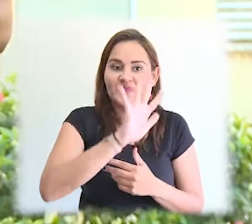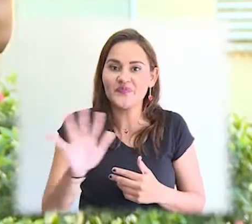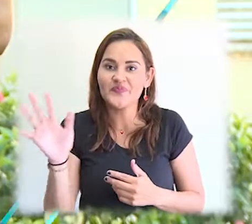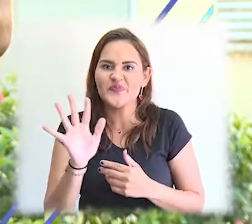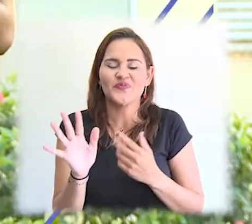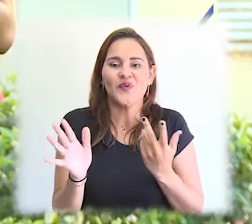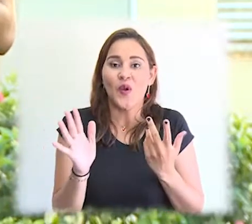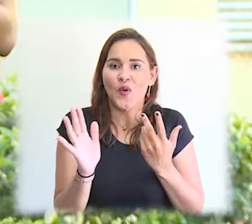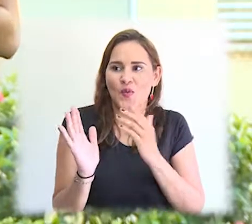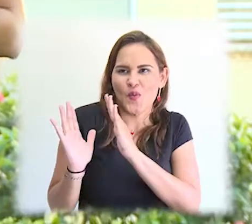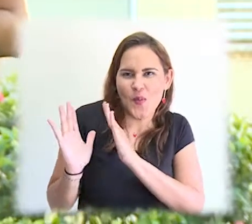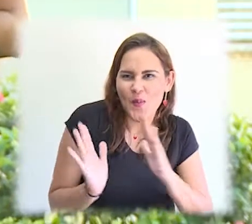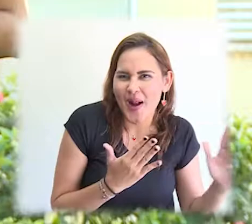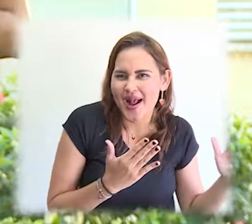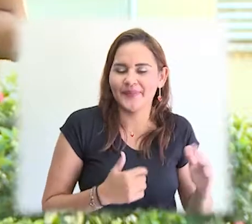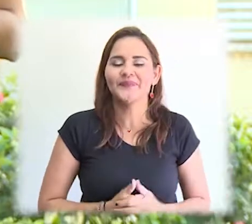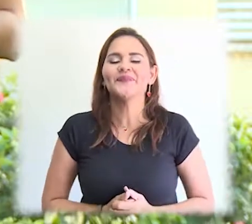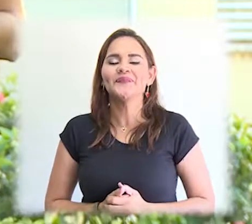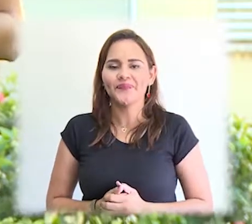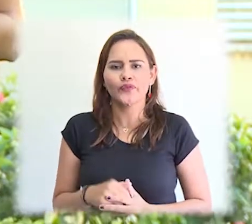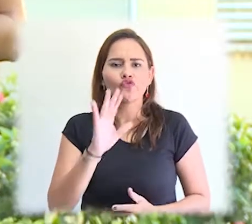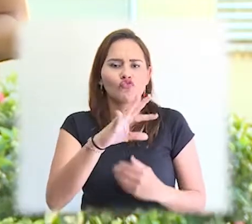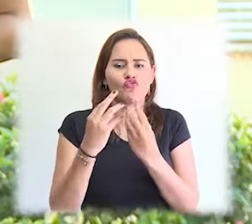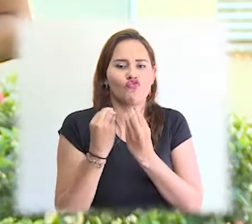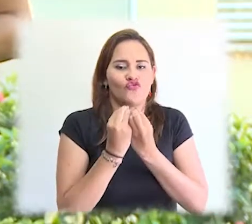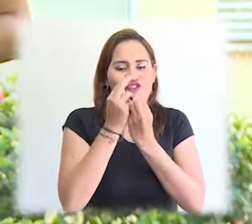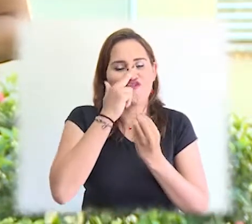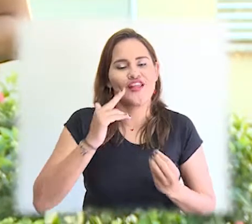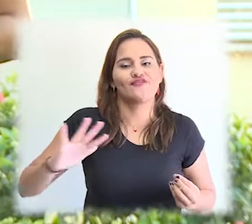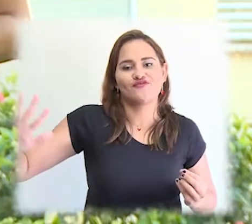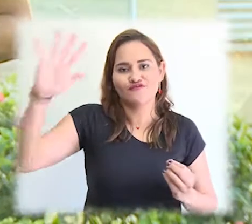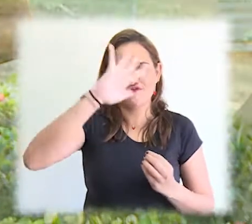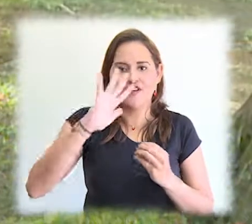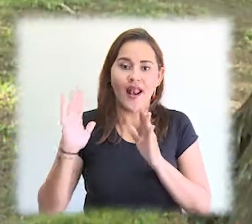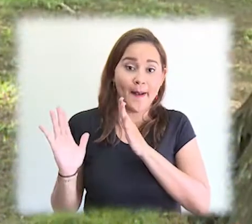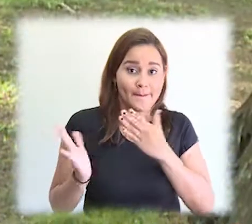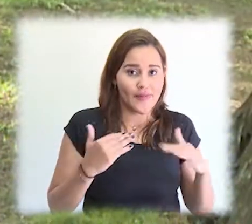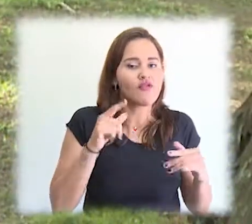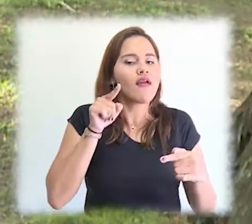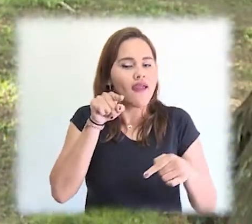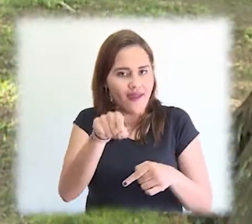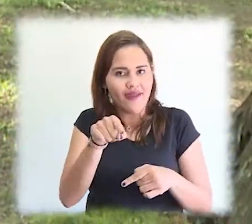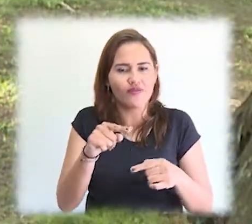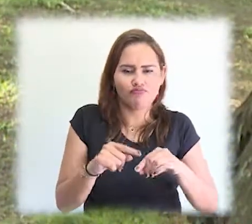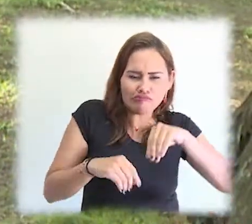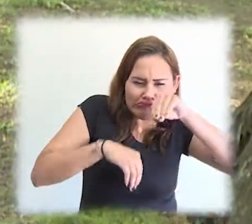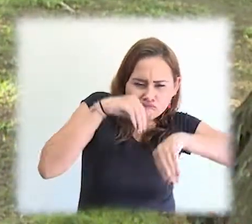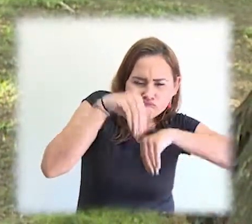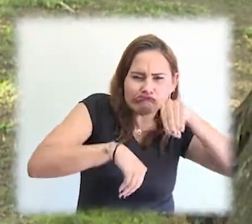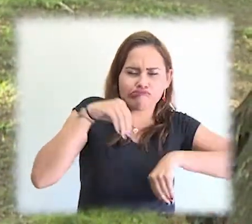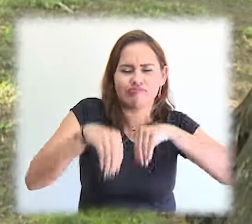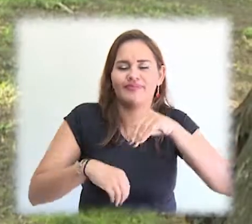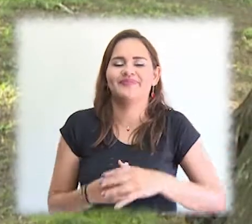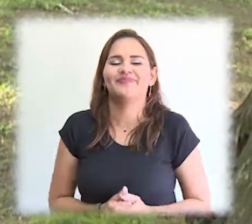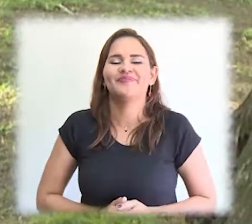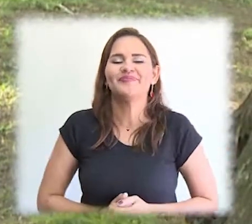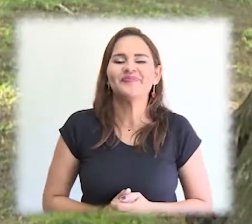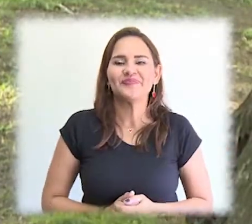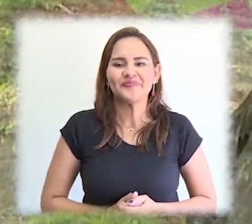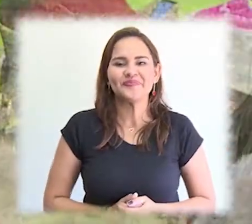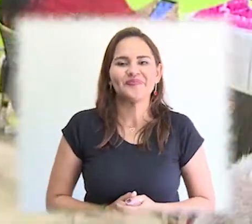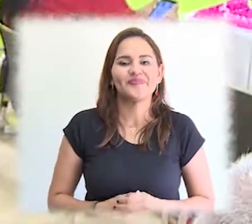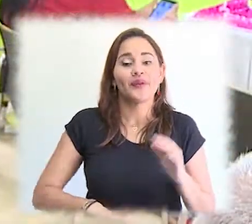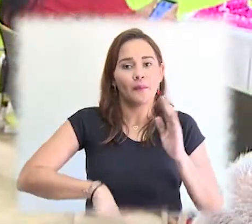Nuestra casa de estudios acogió el quinto encuentro regional Planeando Territorio. La actividad fue liderada por el Consejo Nacional de